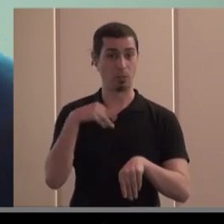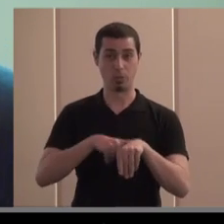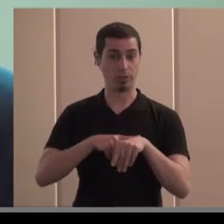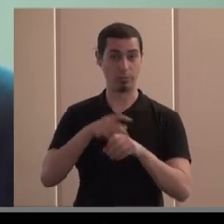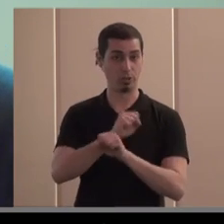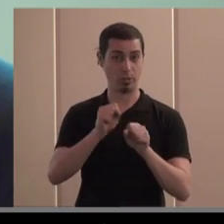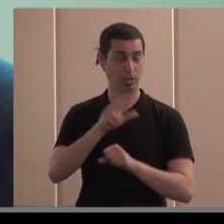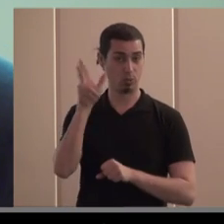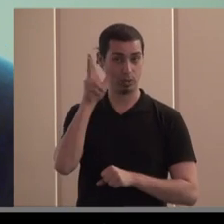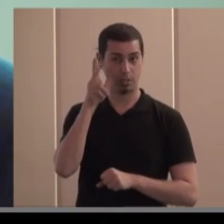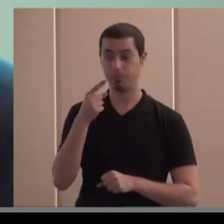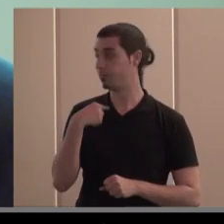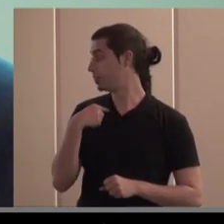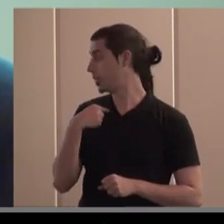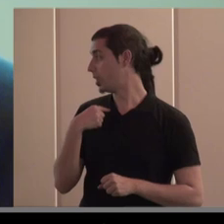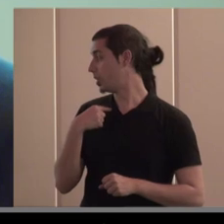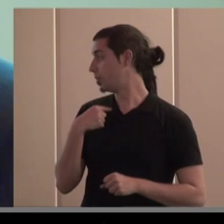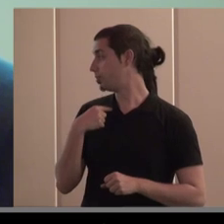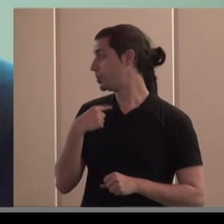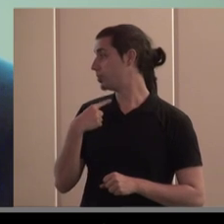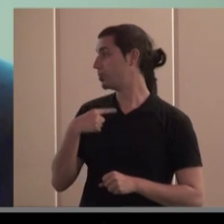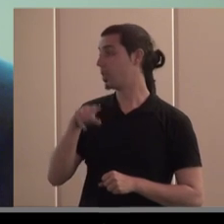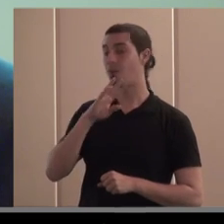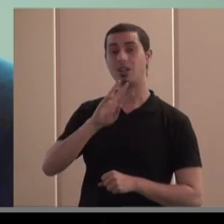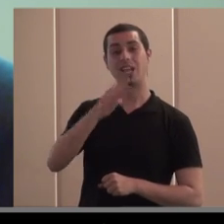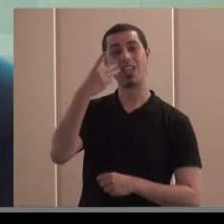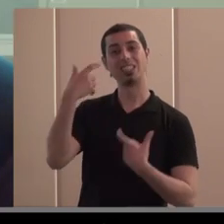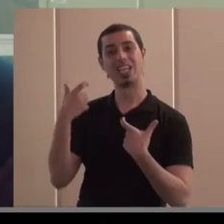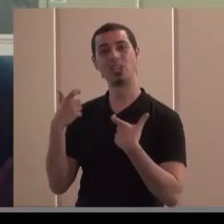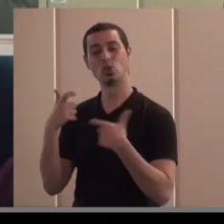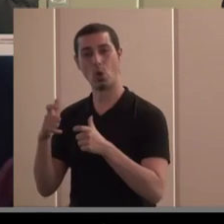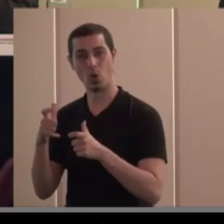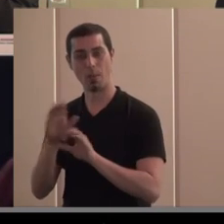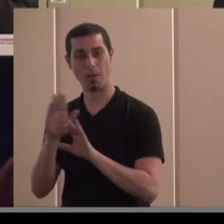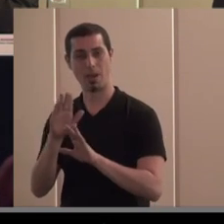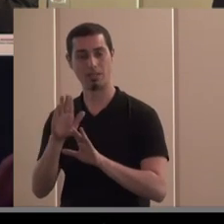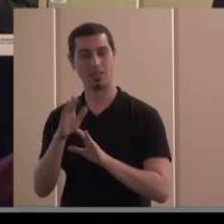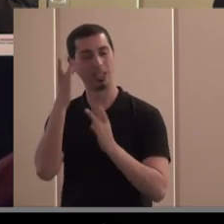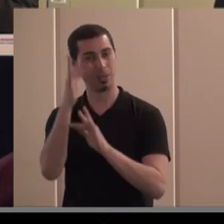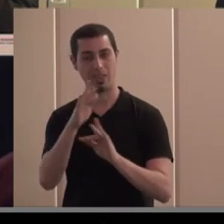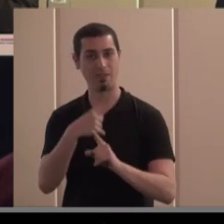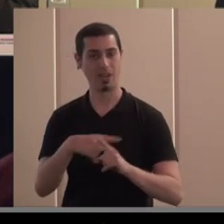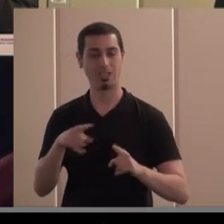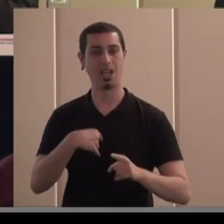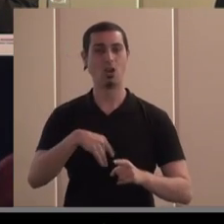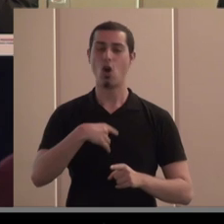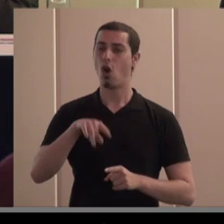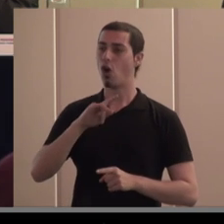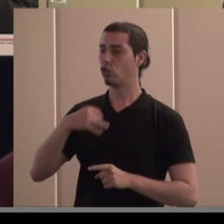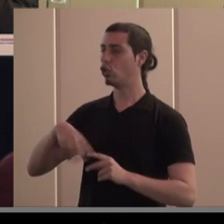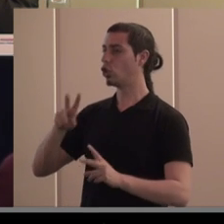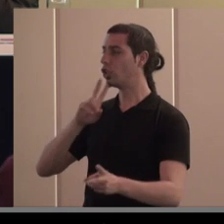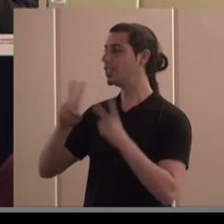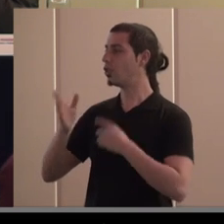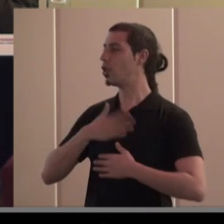trabajadores externos del tercer sector no a los que son socios lógicamente la sensibilidad tiene que ser absolutamente distinta yo te estoy respondiendo desde mi